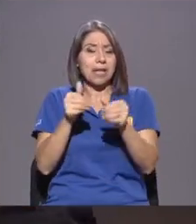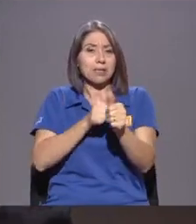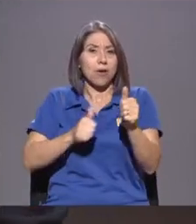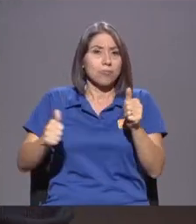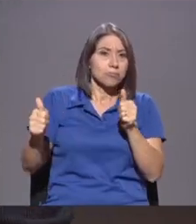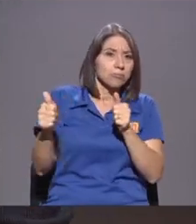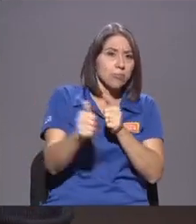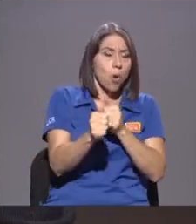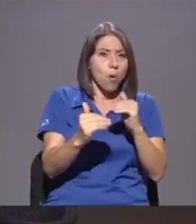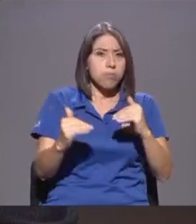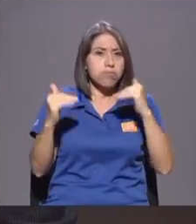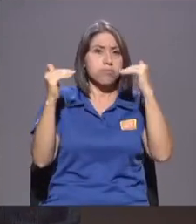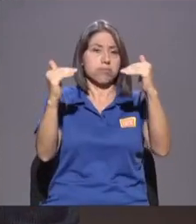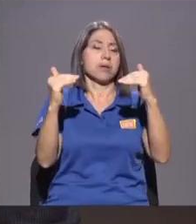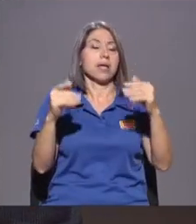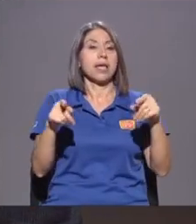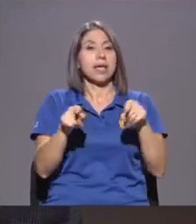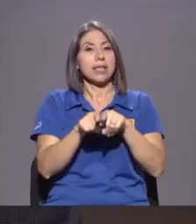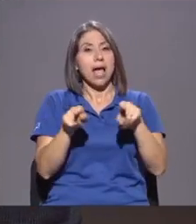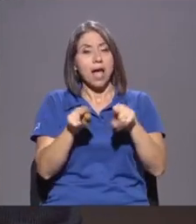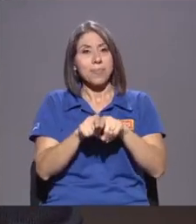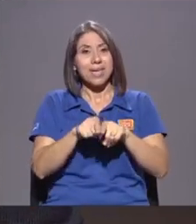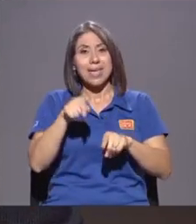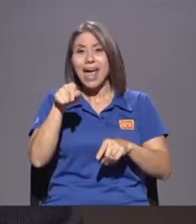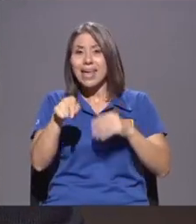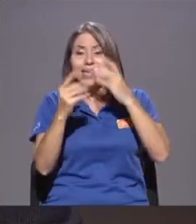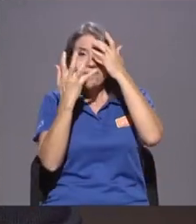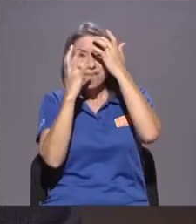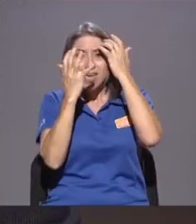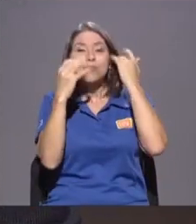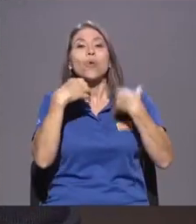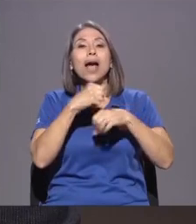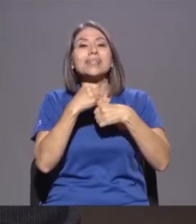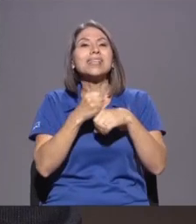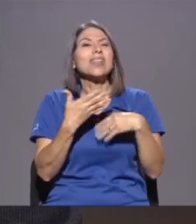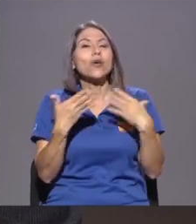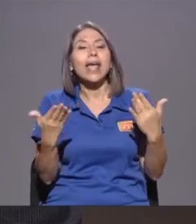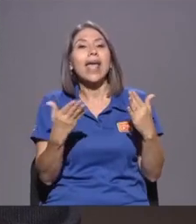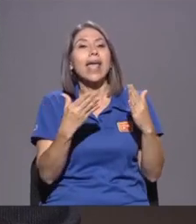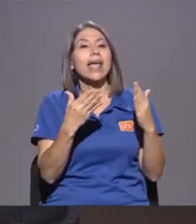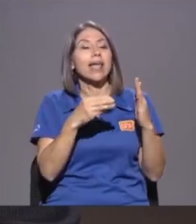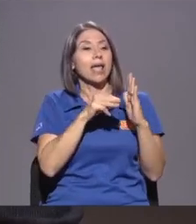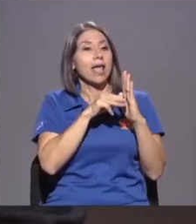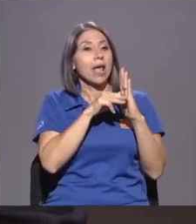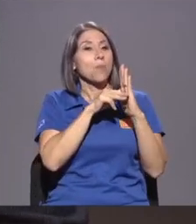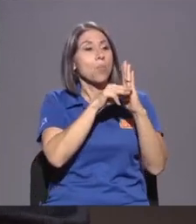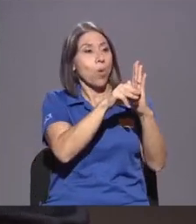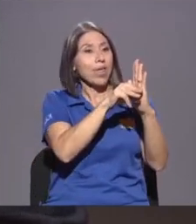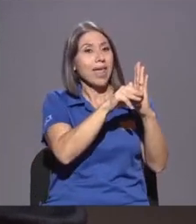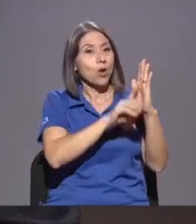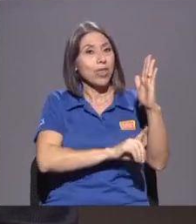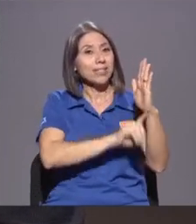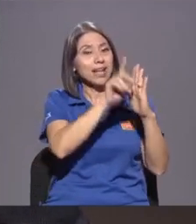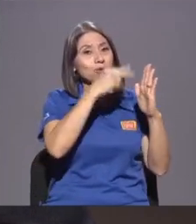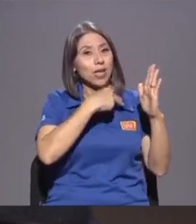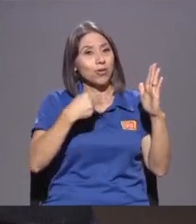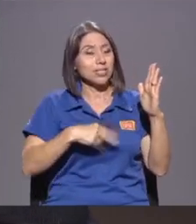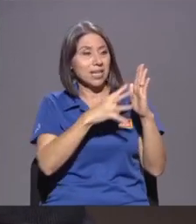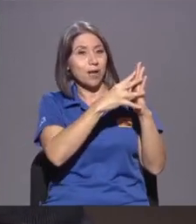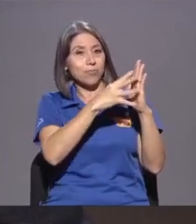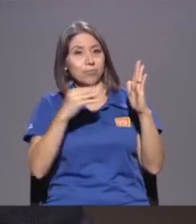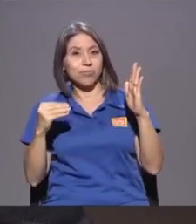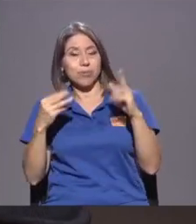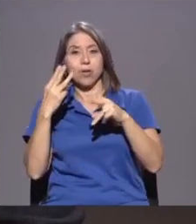Y Un Poco Aquí Facebook Lo que Está Haciendo Es Copiando El Modelo Que Ya Está Desarrollado En China De